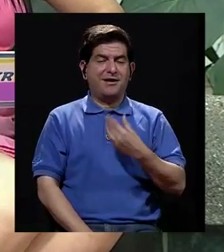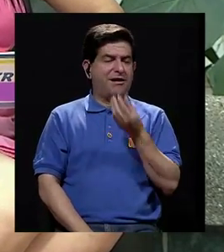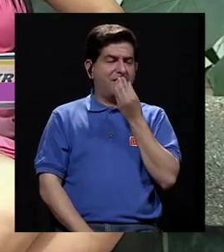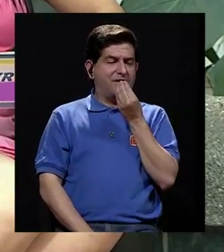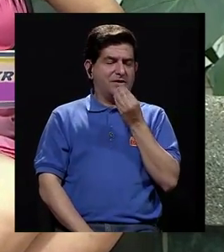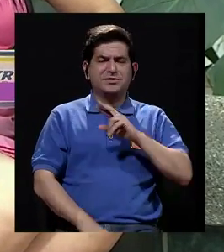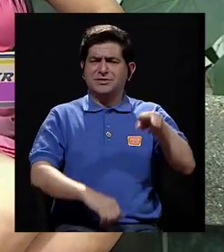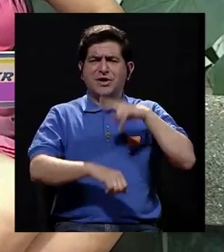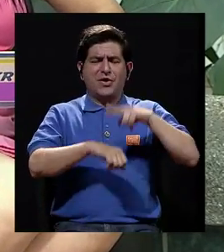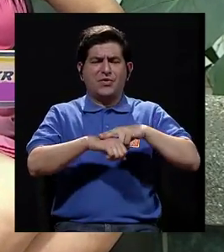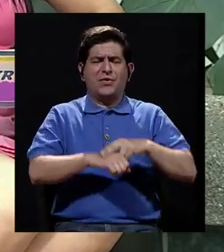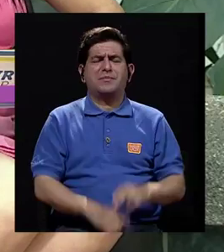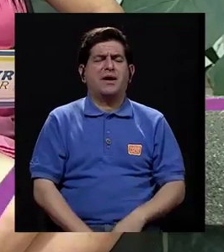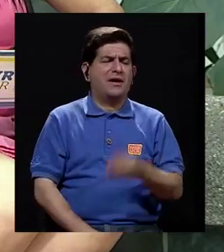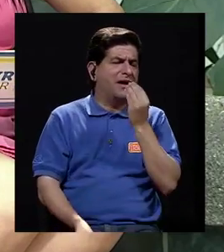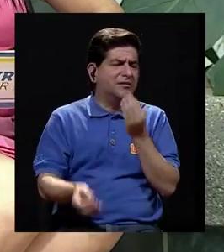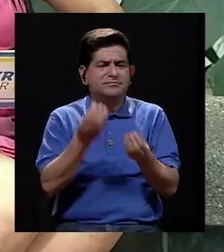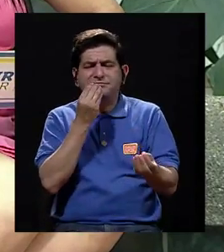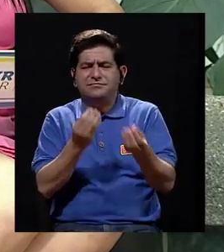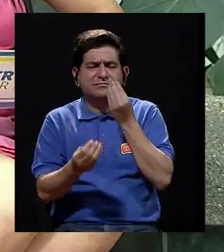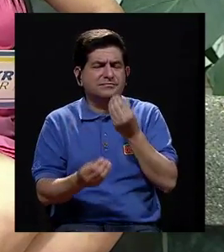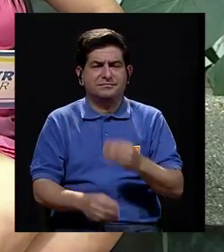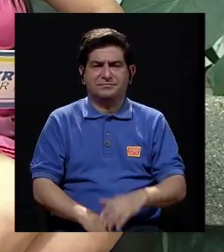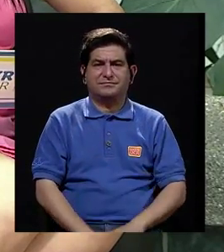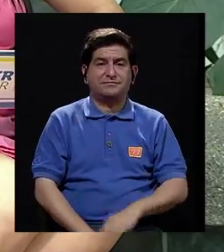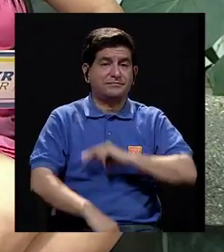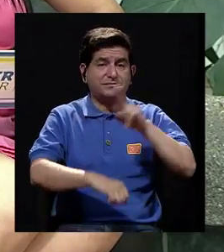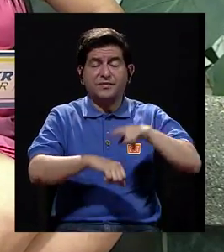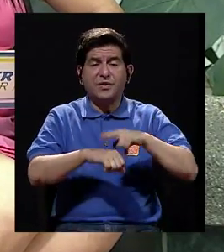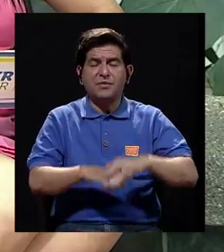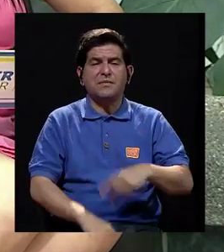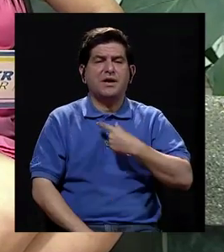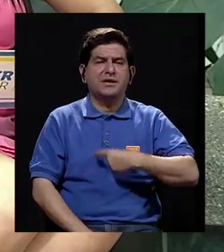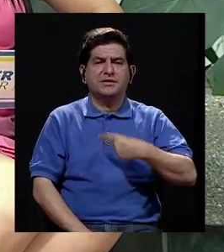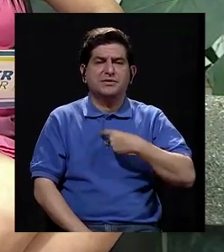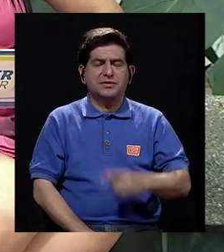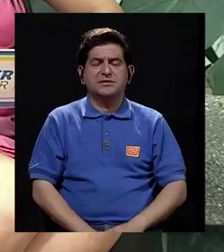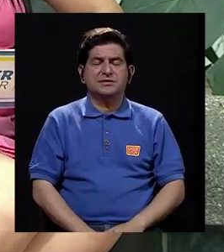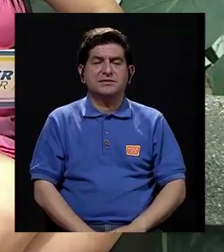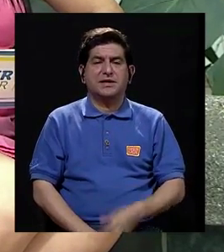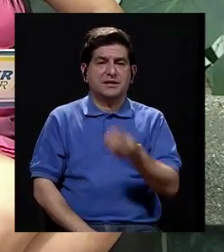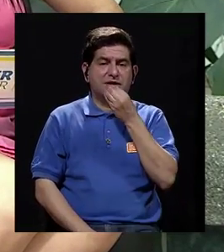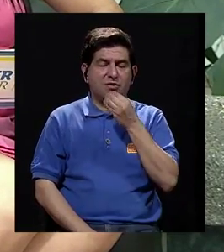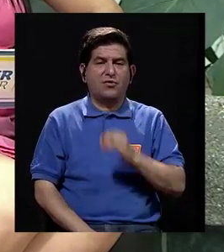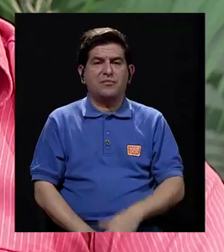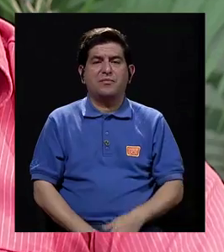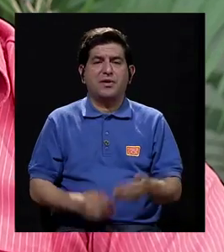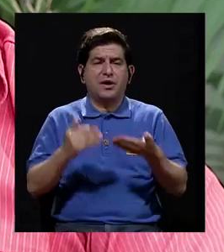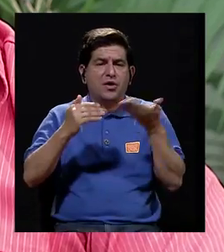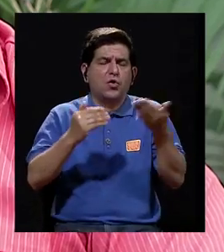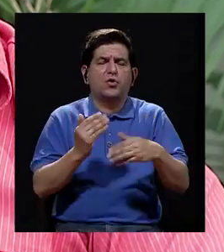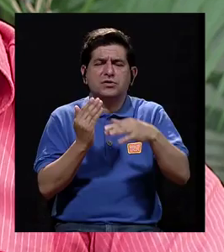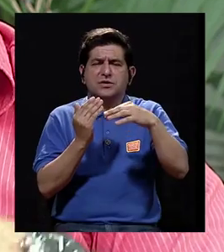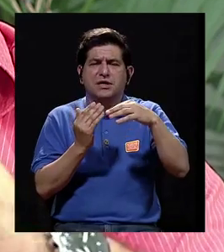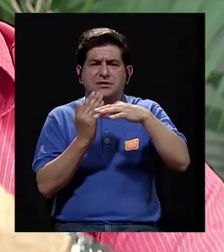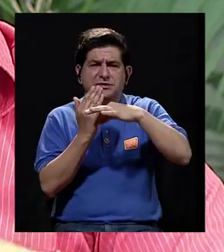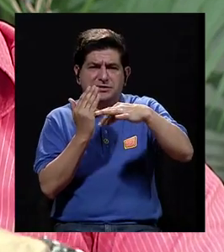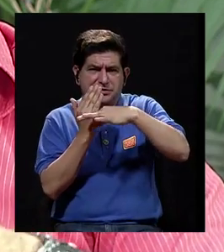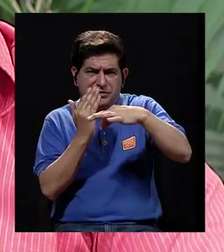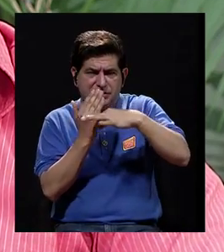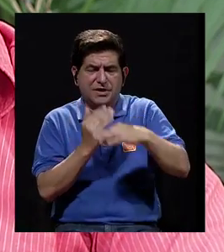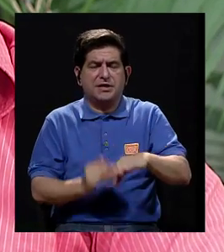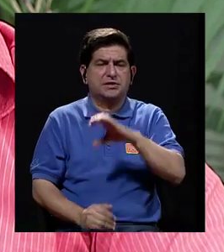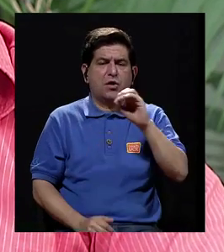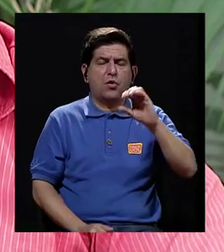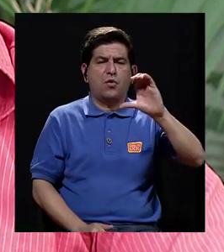Que es muy típico en el embarazo, hacen que coman muchas cosillas. Y usualmente dan muchas ganas de los carbohidratos, de cosas muy grasosillas, que